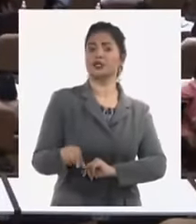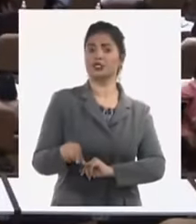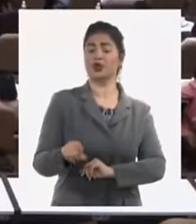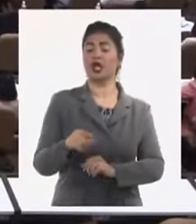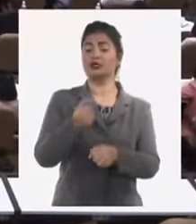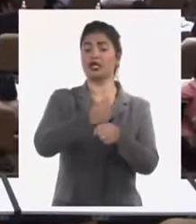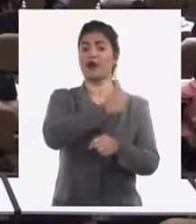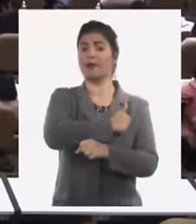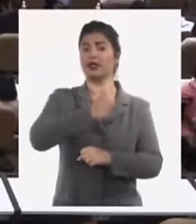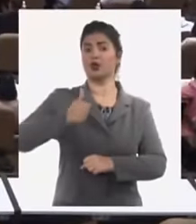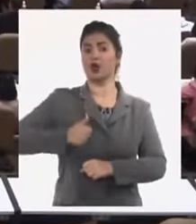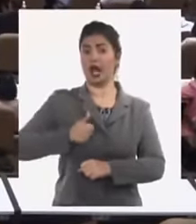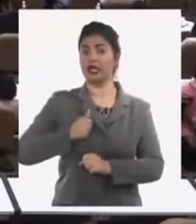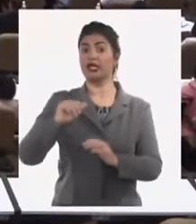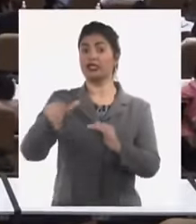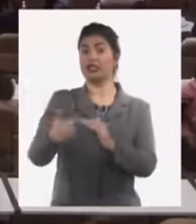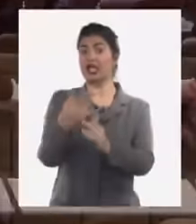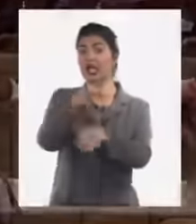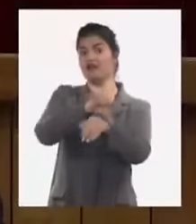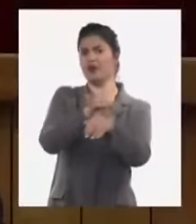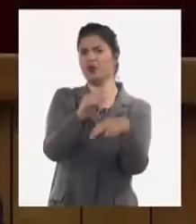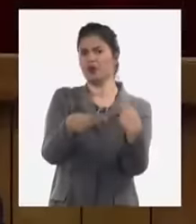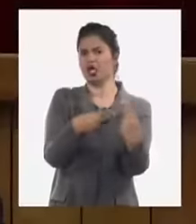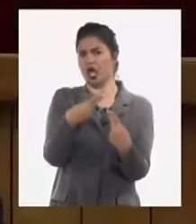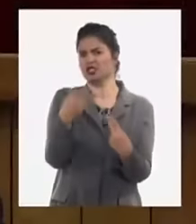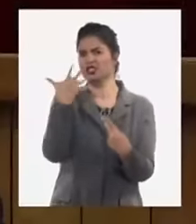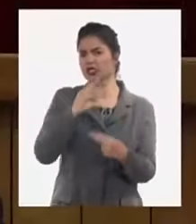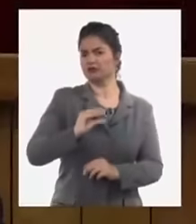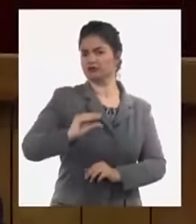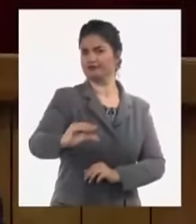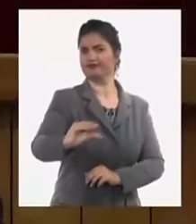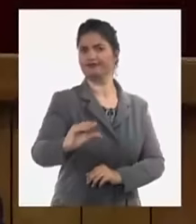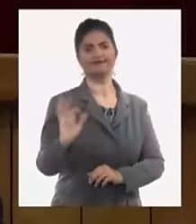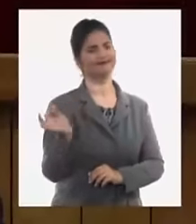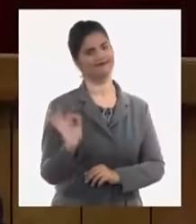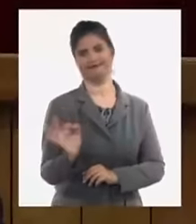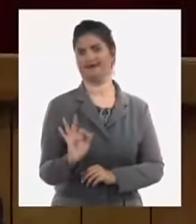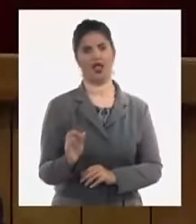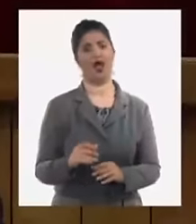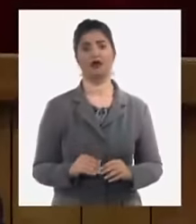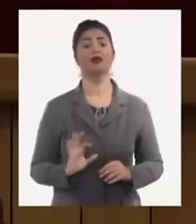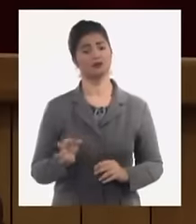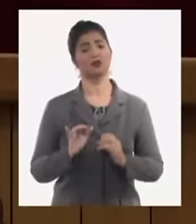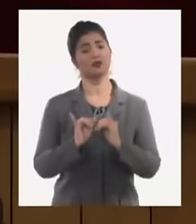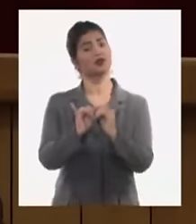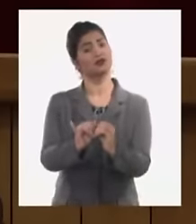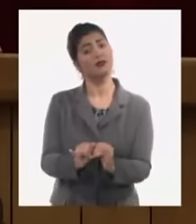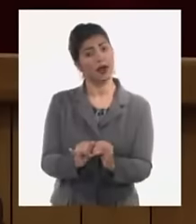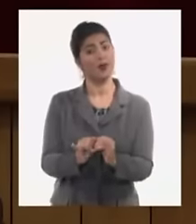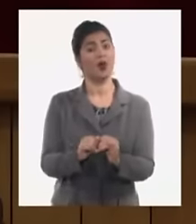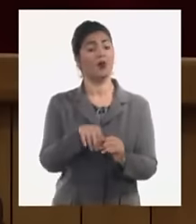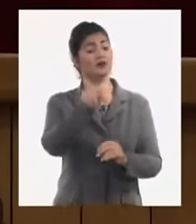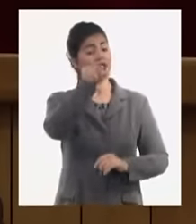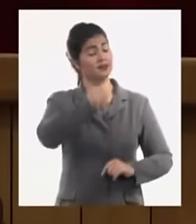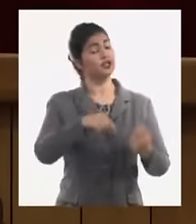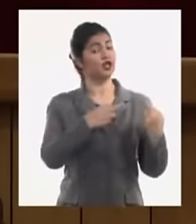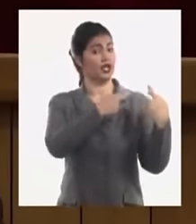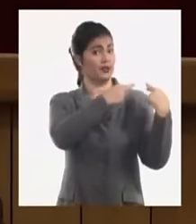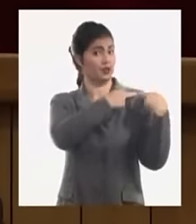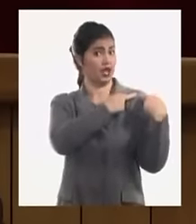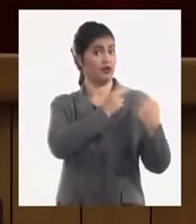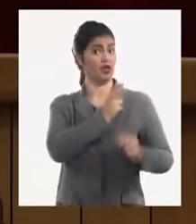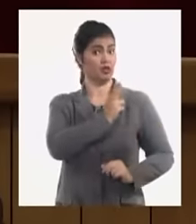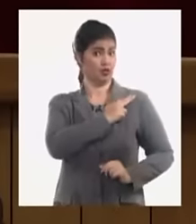oficialicen que se les reconozcan que tengan derecho a una seguridad social y que los empleadores se